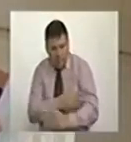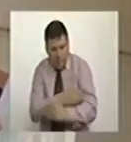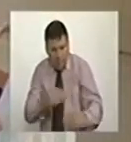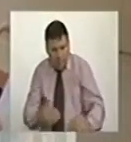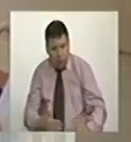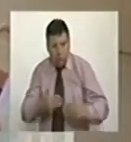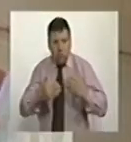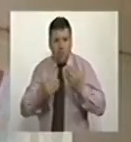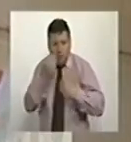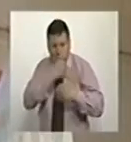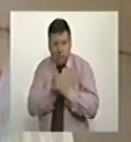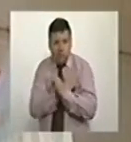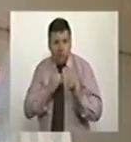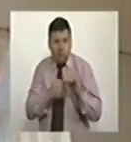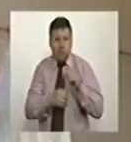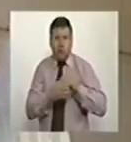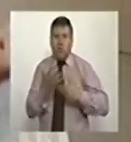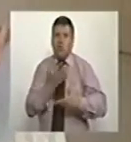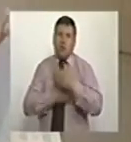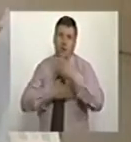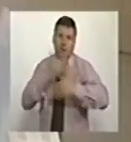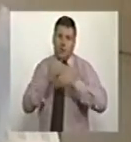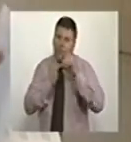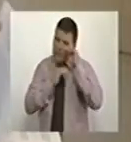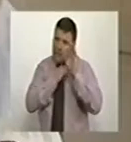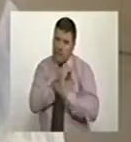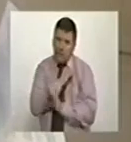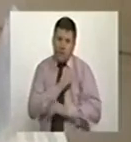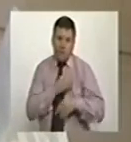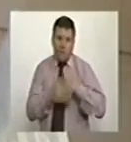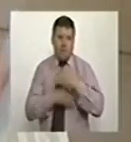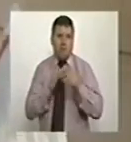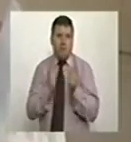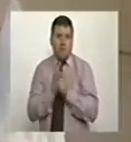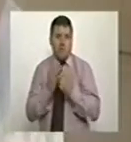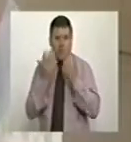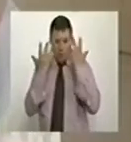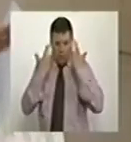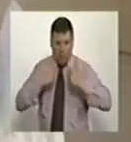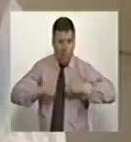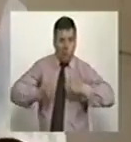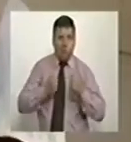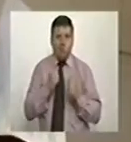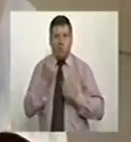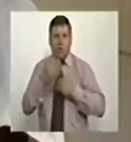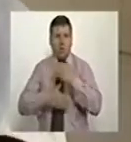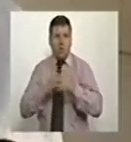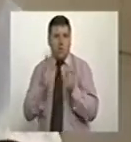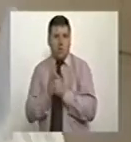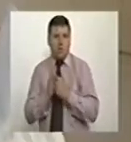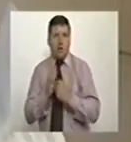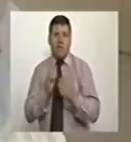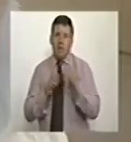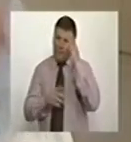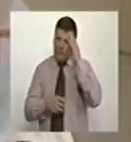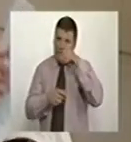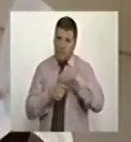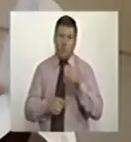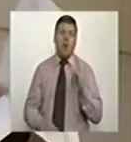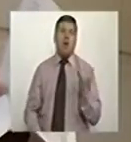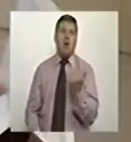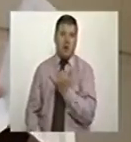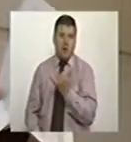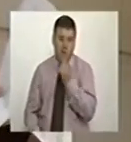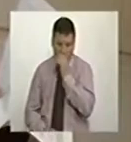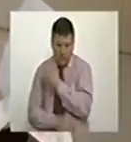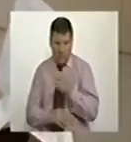desde la motricidad, desde los procesos psicotécnicos, los procesos psicomotrices, los procesos psicoafectivos que allí en la